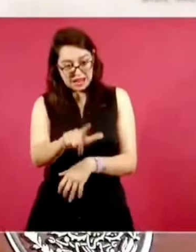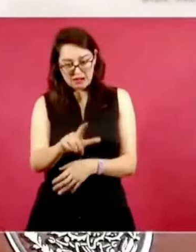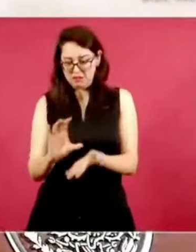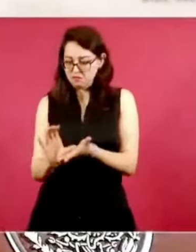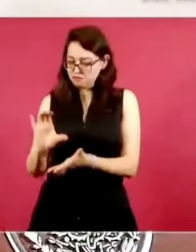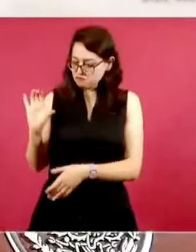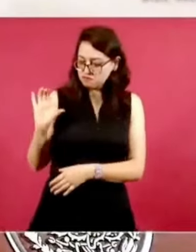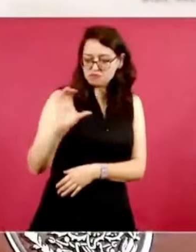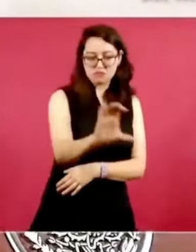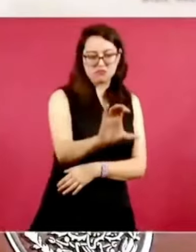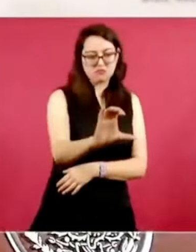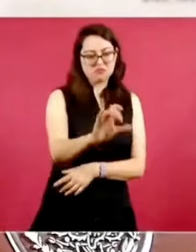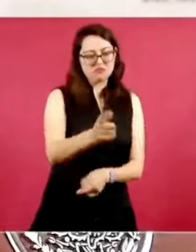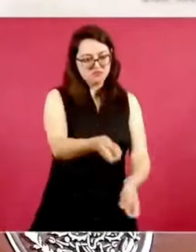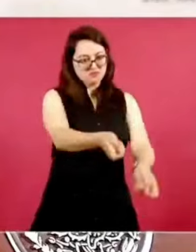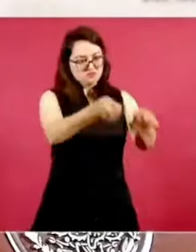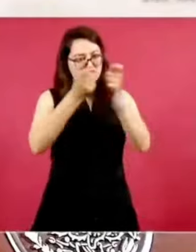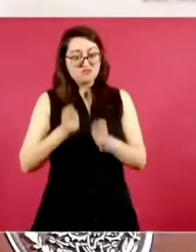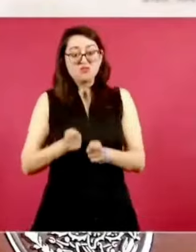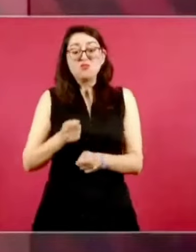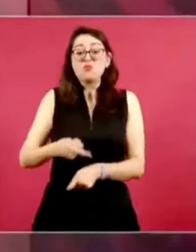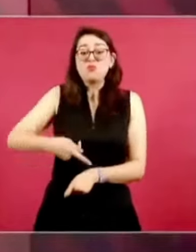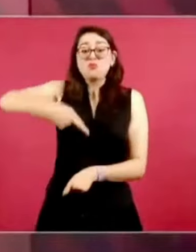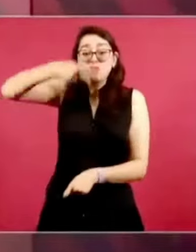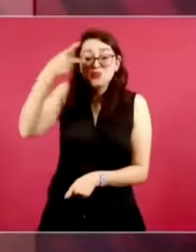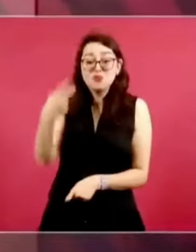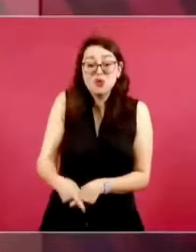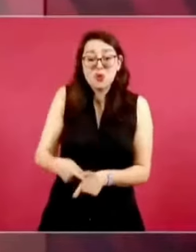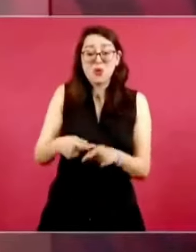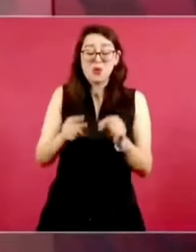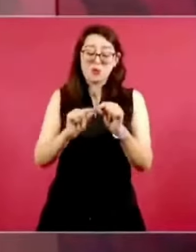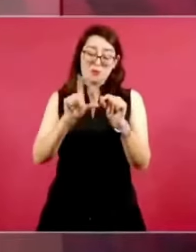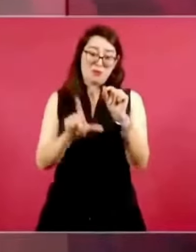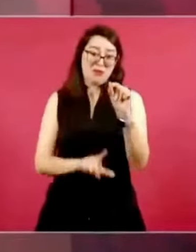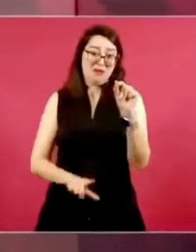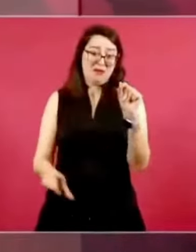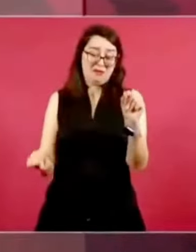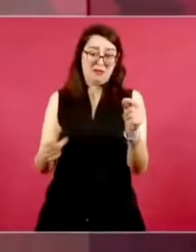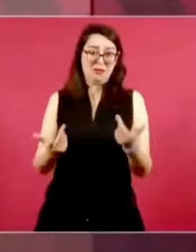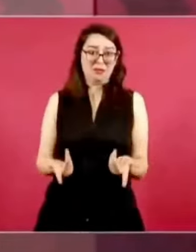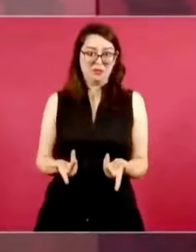y ya es de la nación.